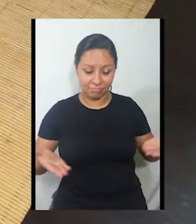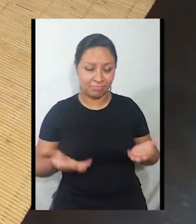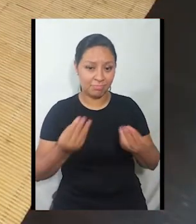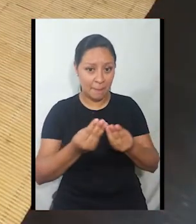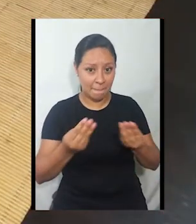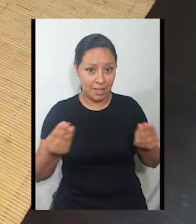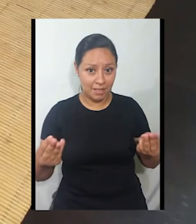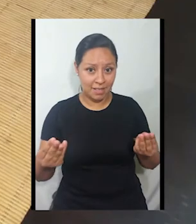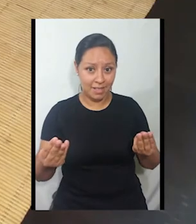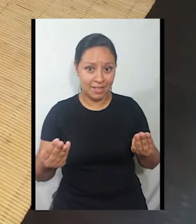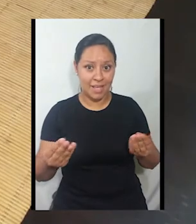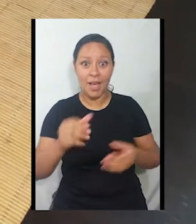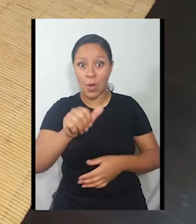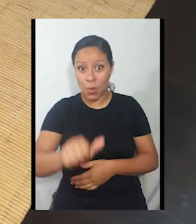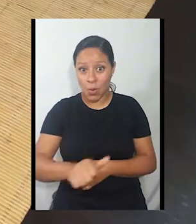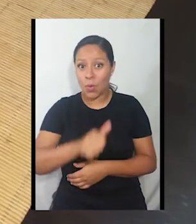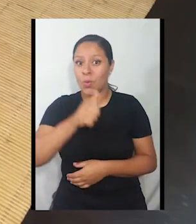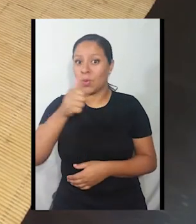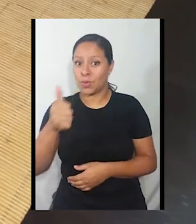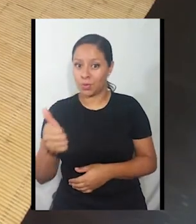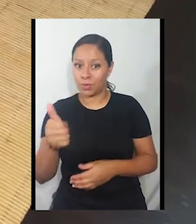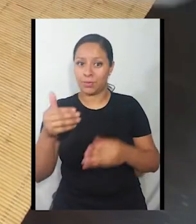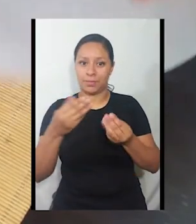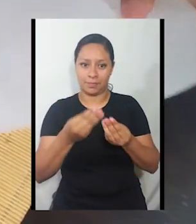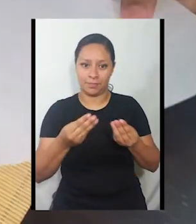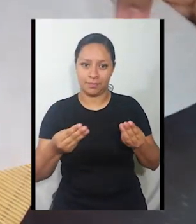pasamos a otros.